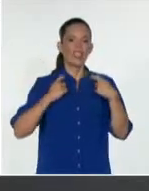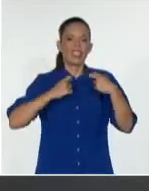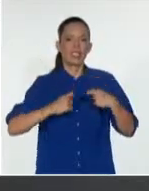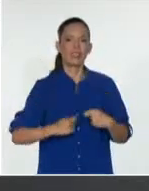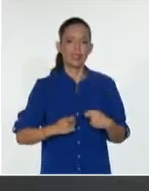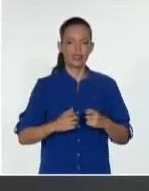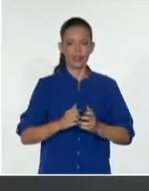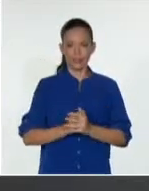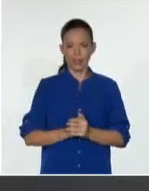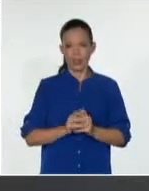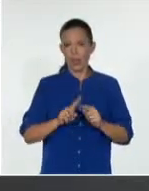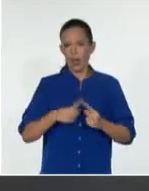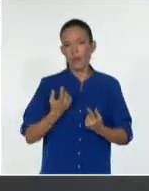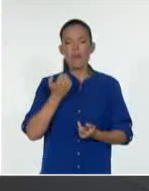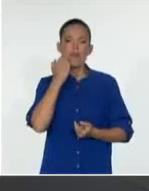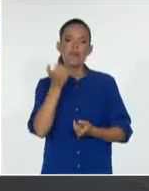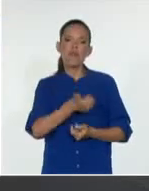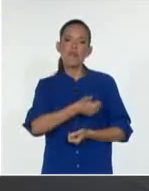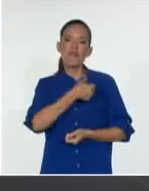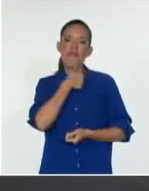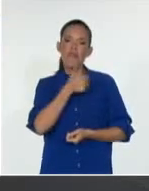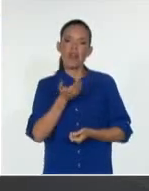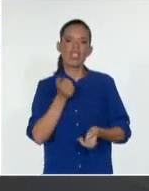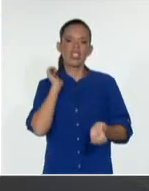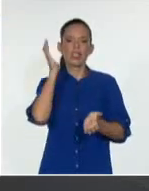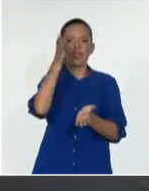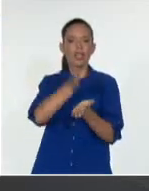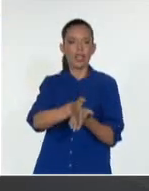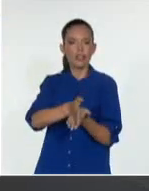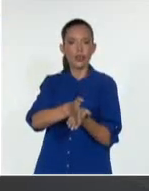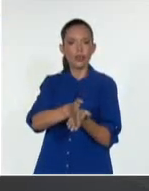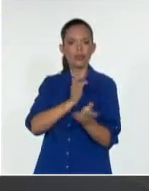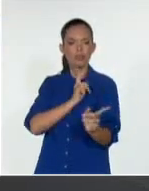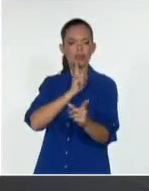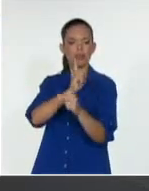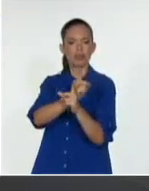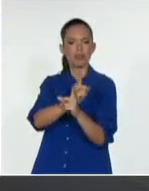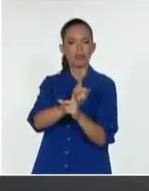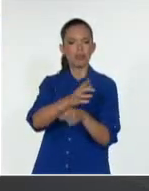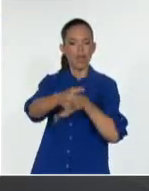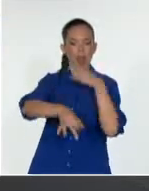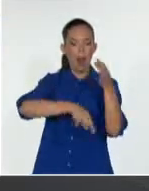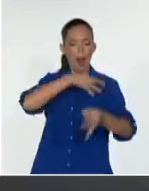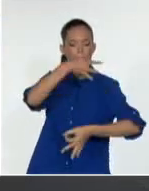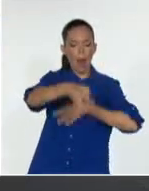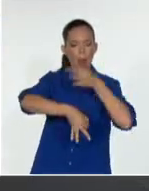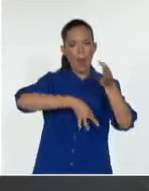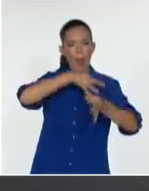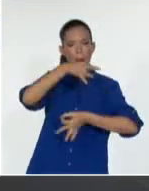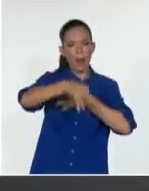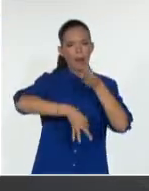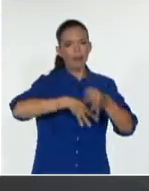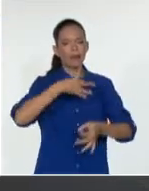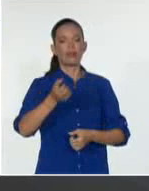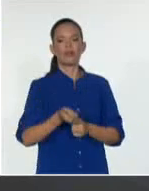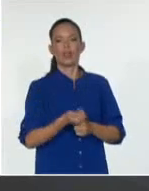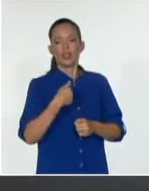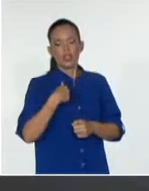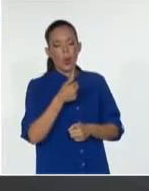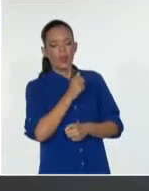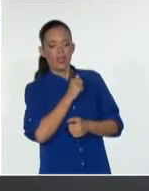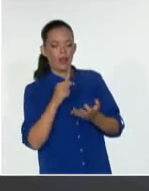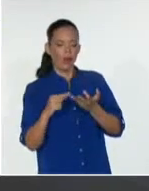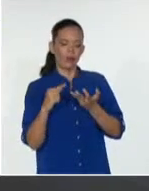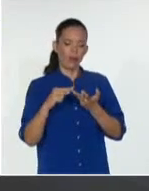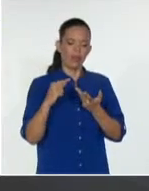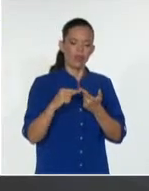la gente con comunicación política directa, sin mediaciones, lo que se hace y se quiere hacer en un corto y mediano plazo, porque hay que